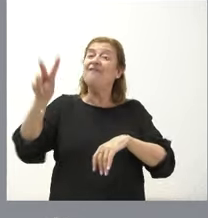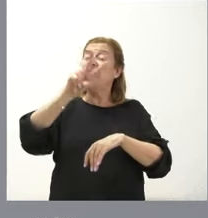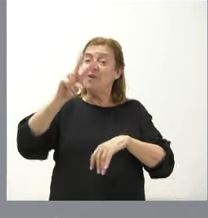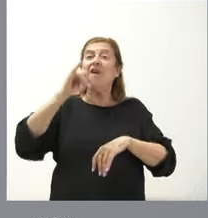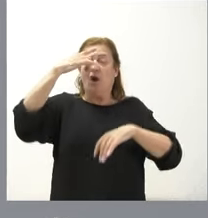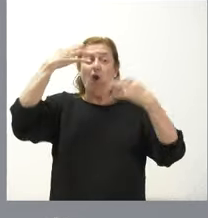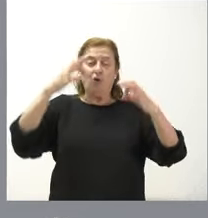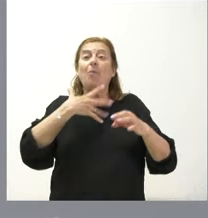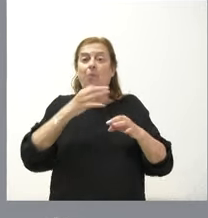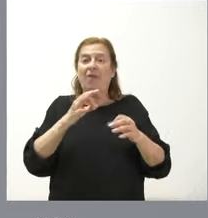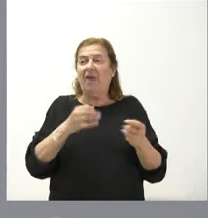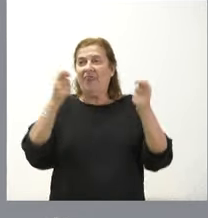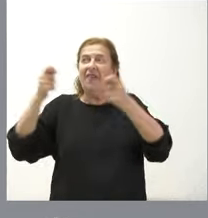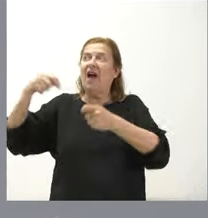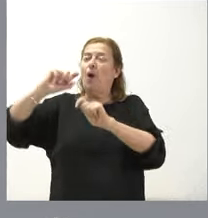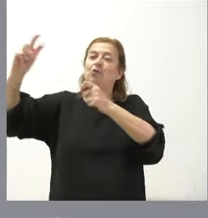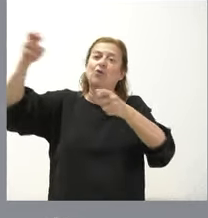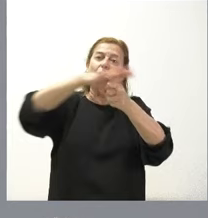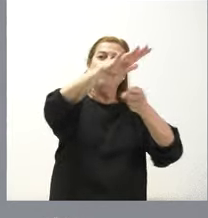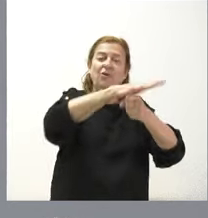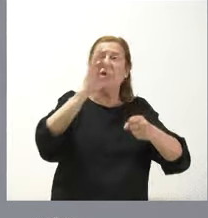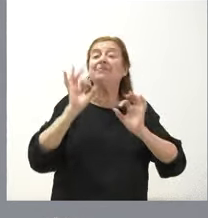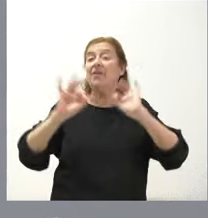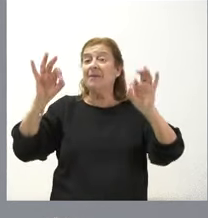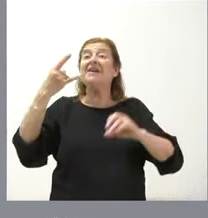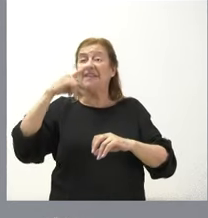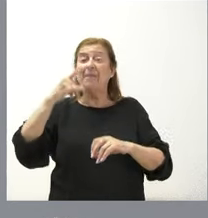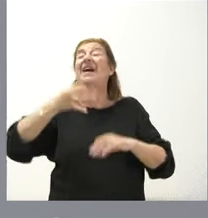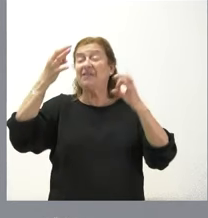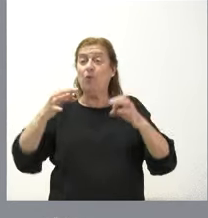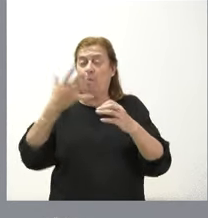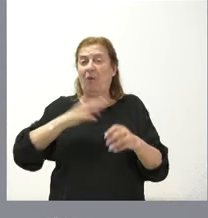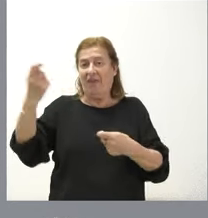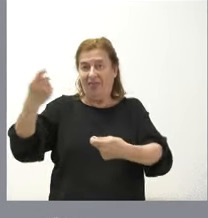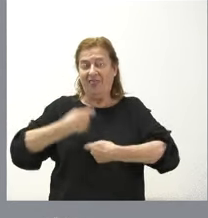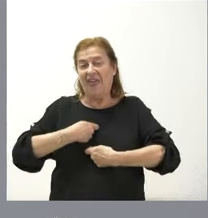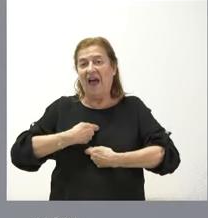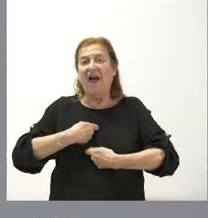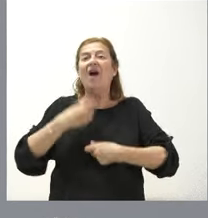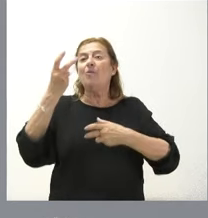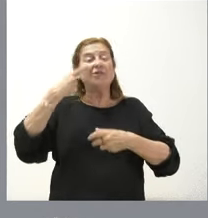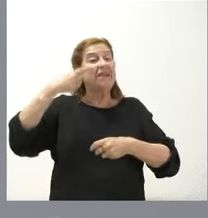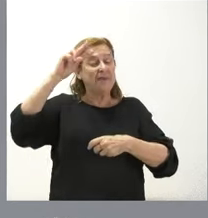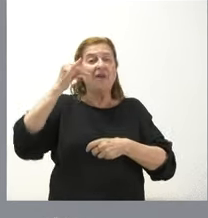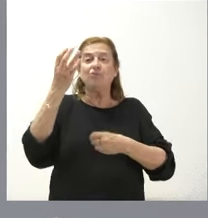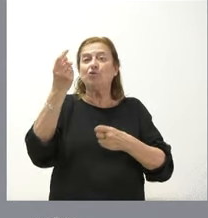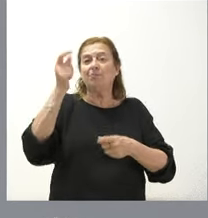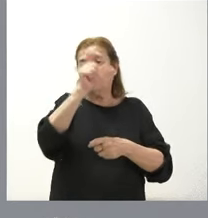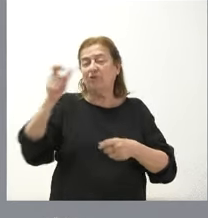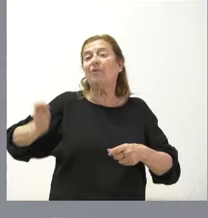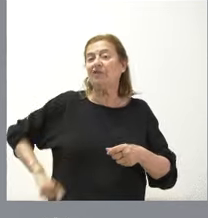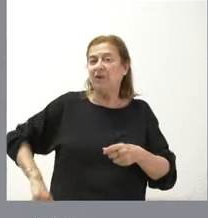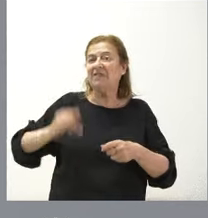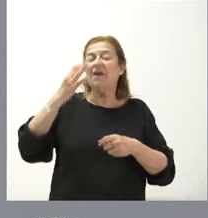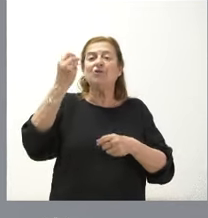lógicamente, los que se puedan aportar en otro ámbito y, especialmente, Salamanca, seguro que puede aportar mucha experiencia y muchos profesionales y muchas